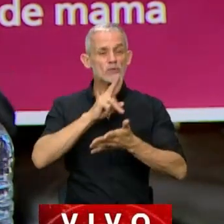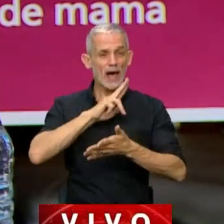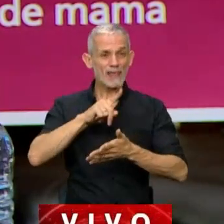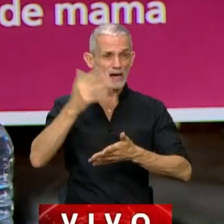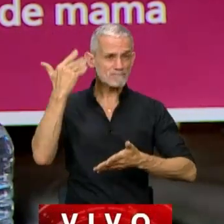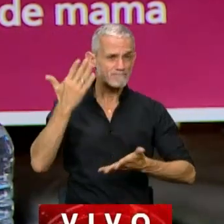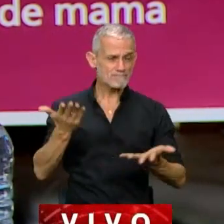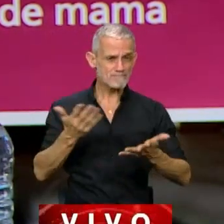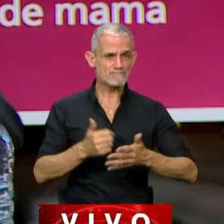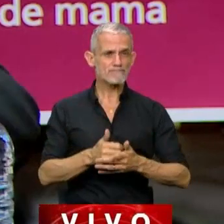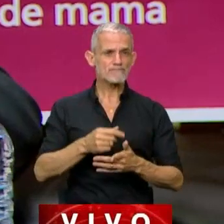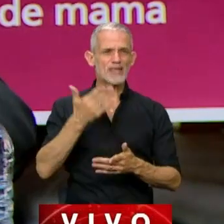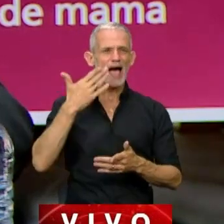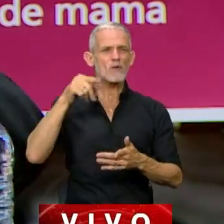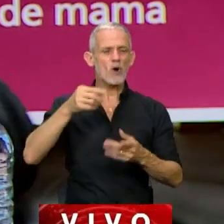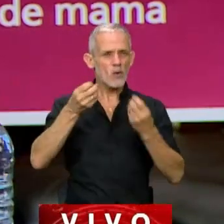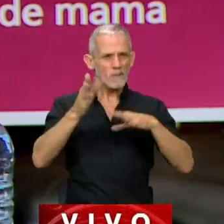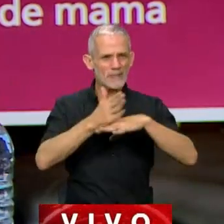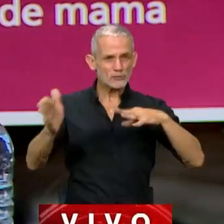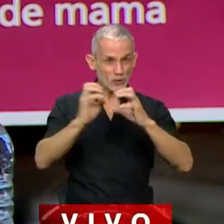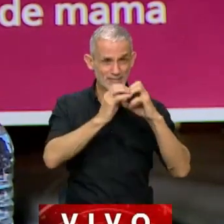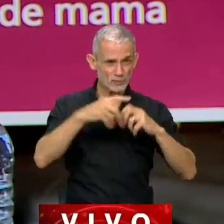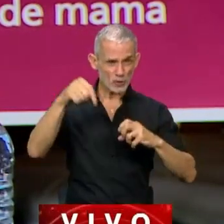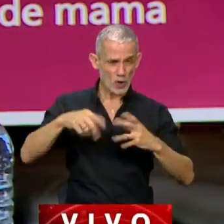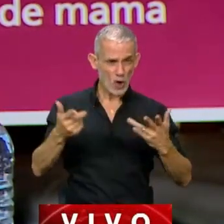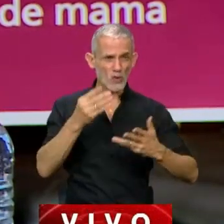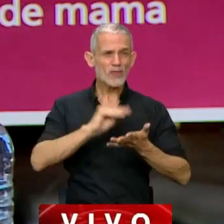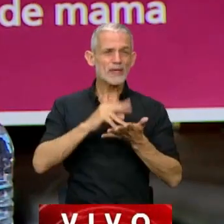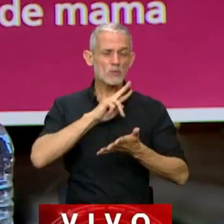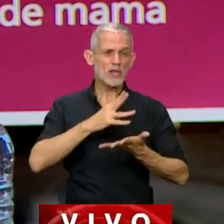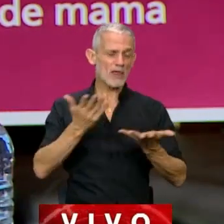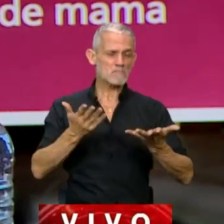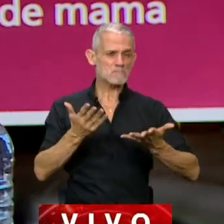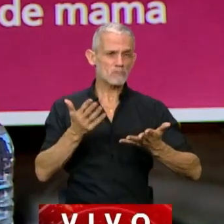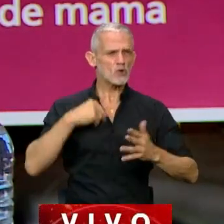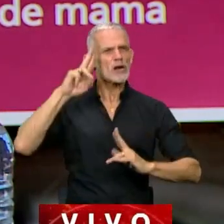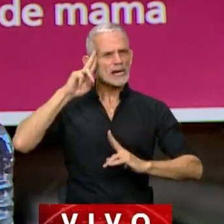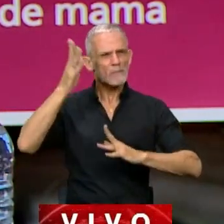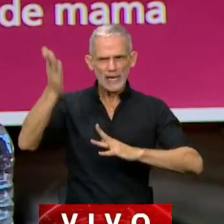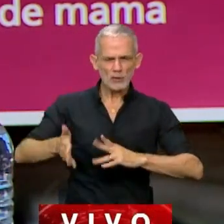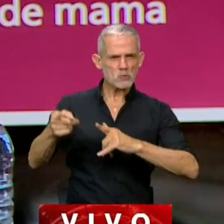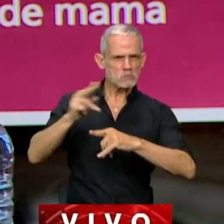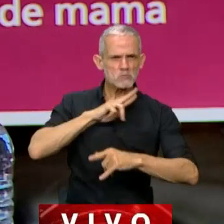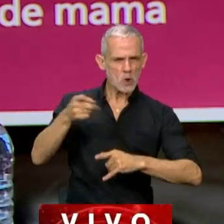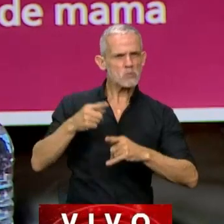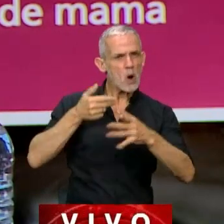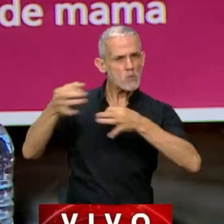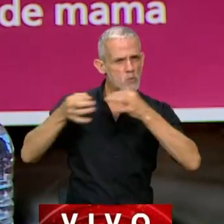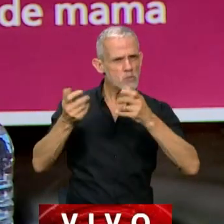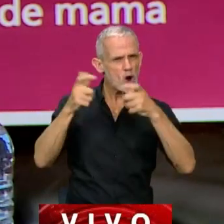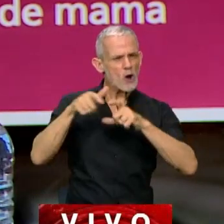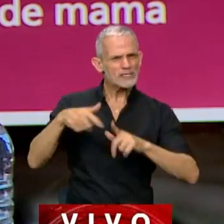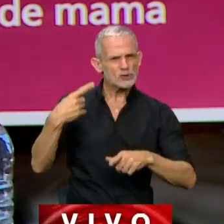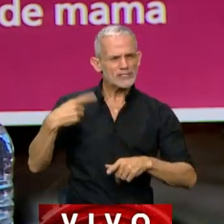que habló al arranque de la sesión, Presidente, a respeto mucho y con quien solemos charlar en las